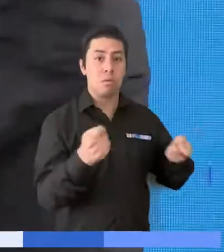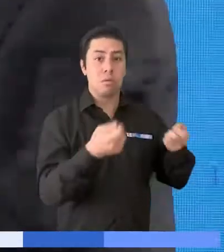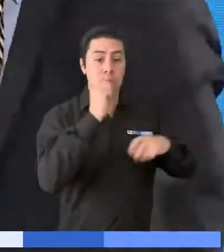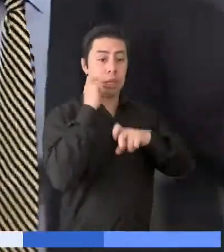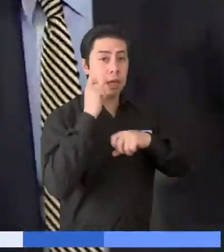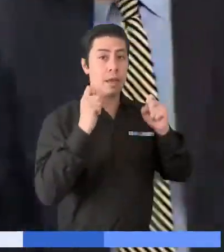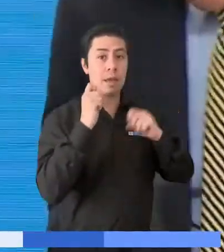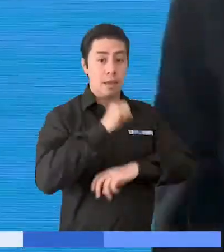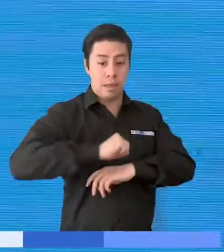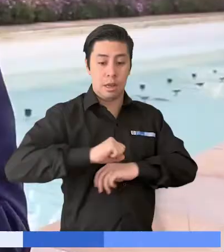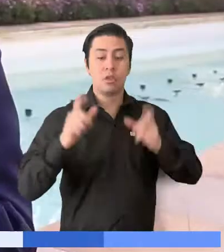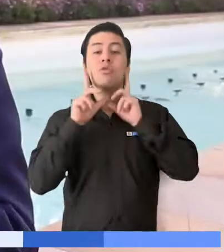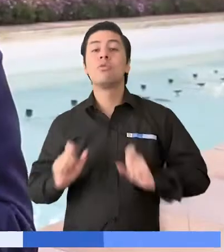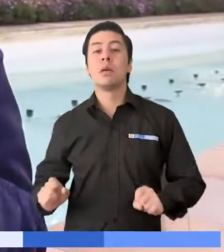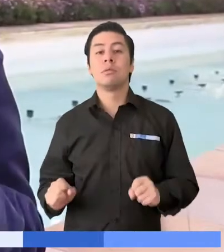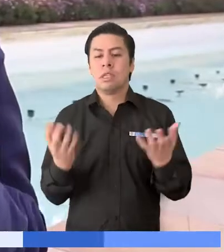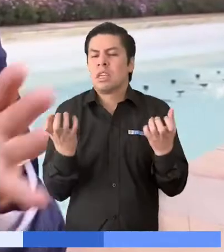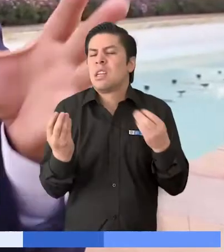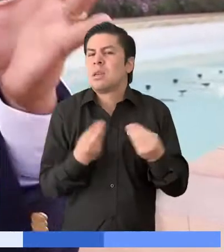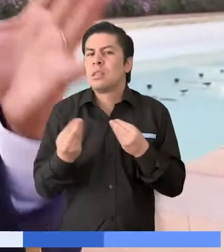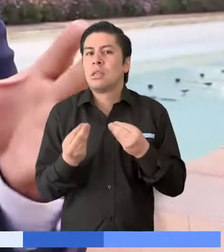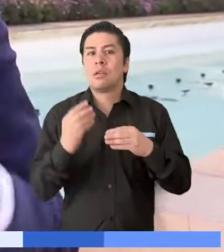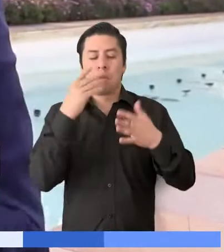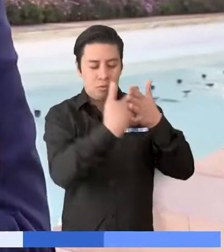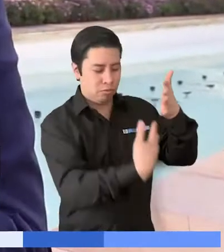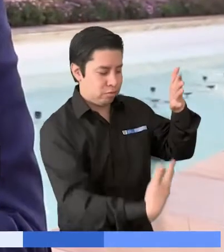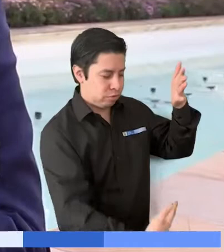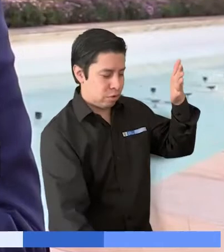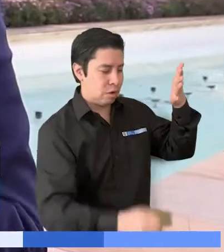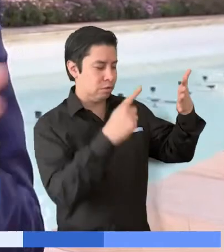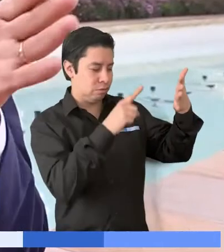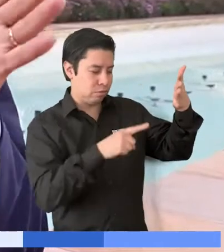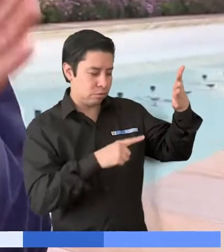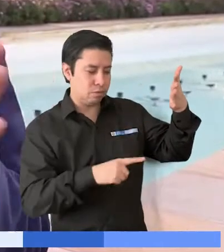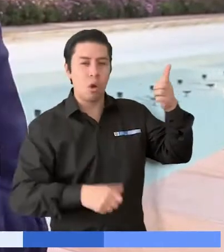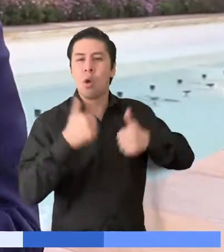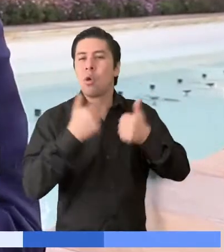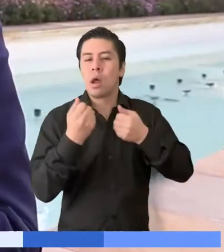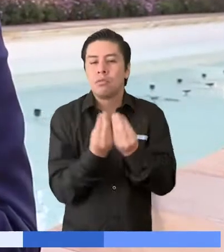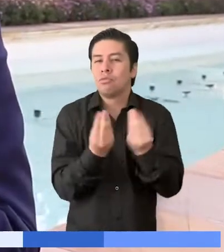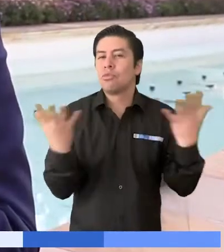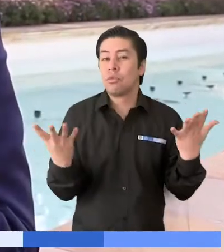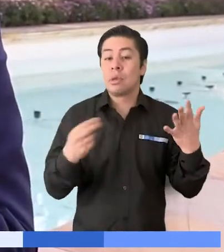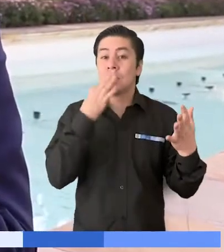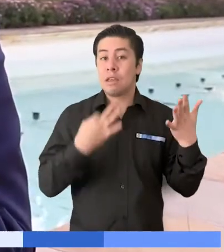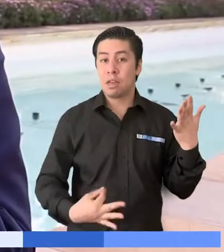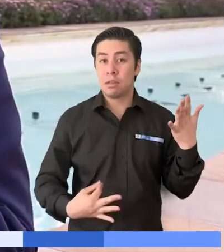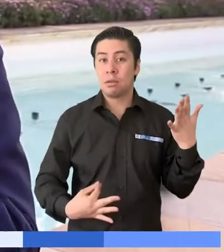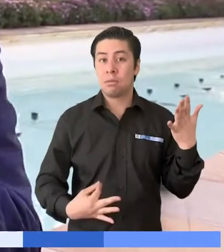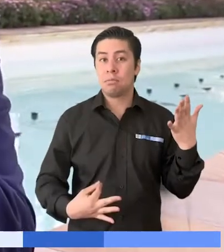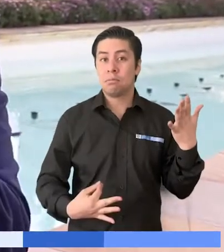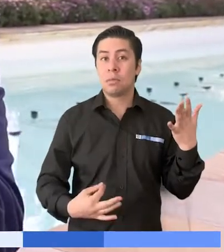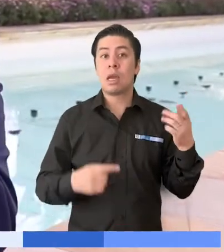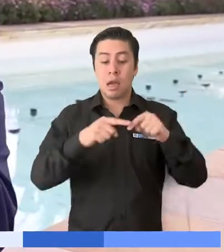humanos en Colombia. ¿Qué queremos tener? Un observatorio a través de esta plataforma, revisar cuáles son las cifras reales que se tienen allí